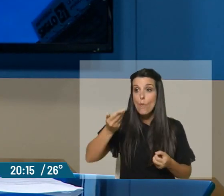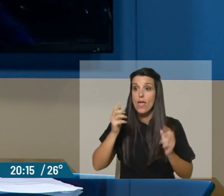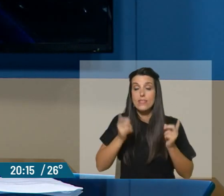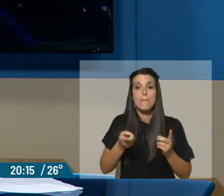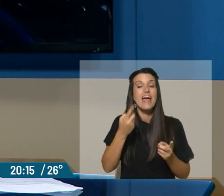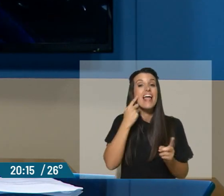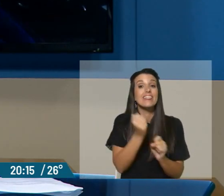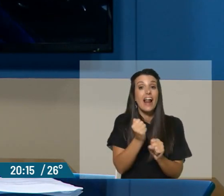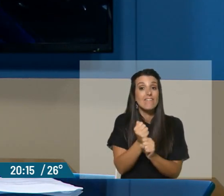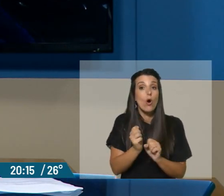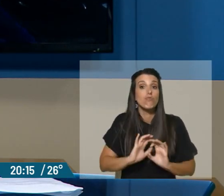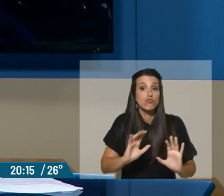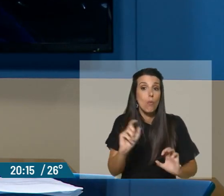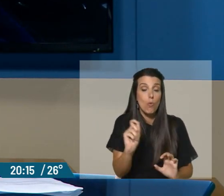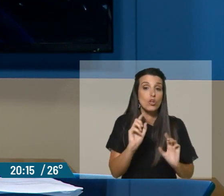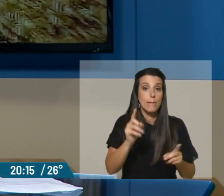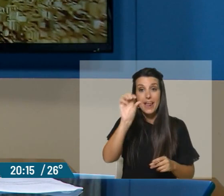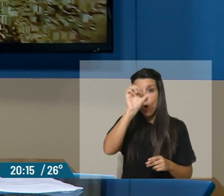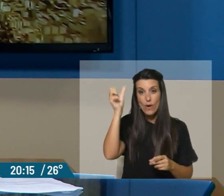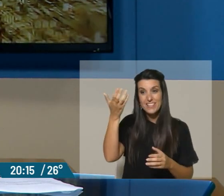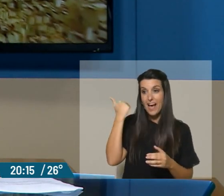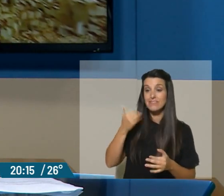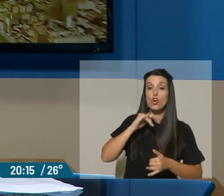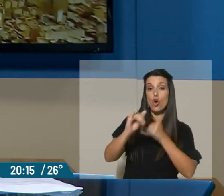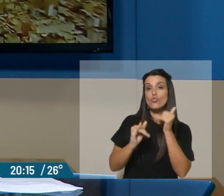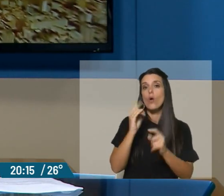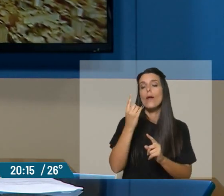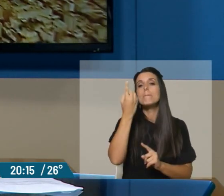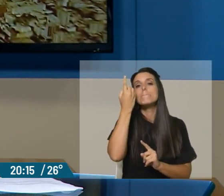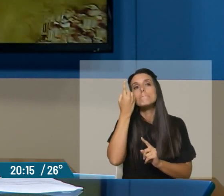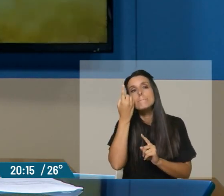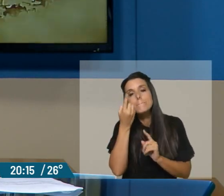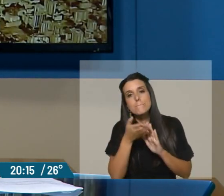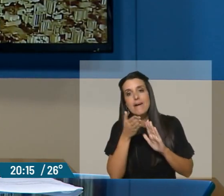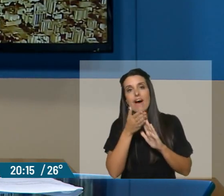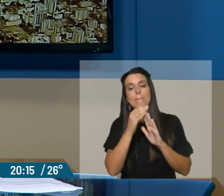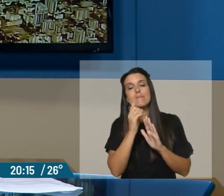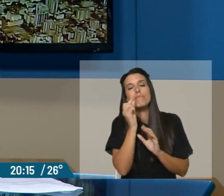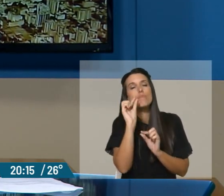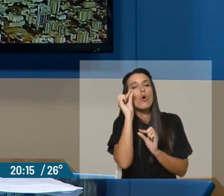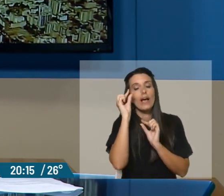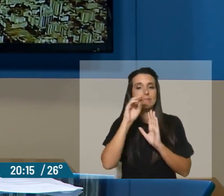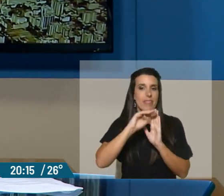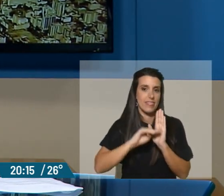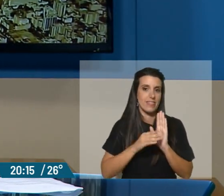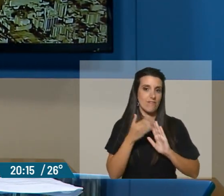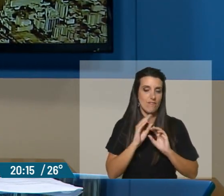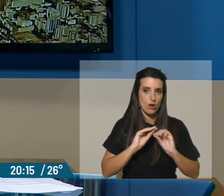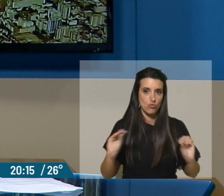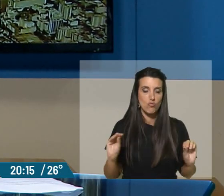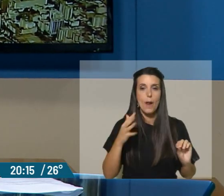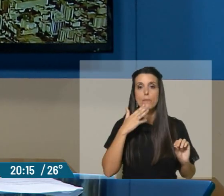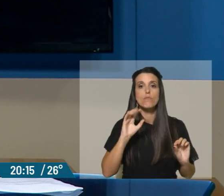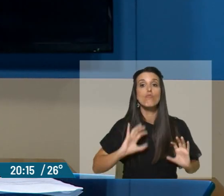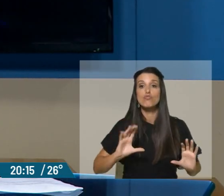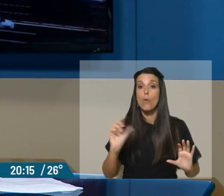empleo público. Eugenia les contaba algunas primeras y pequeñas medidas que se anunciaron hoy. La presencialidad